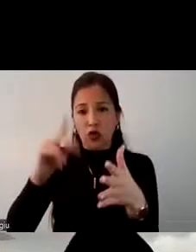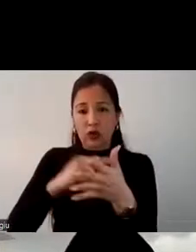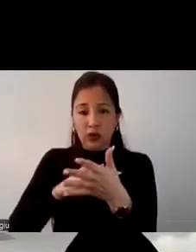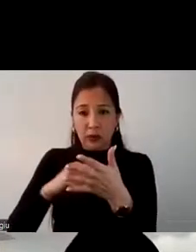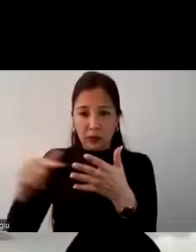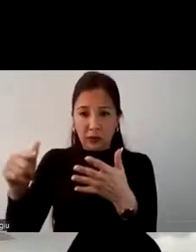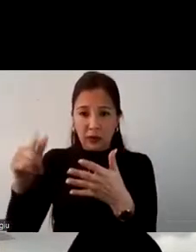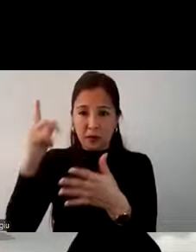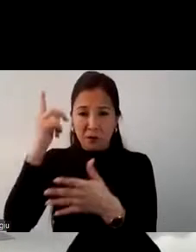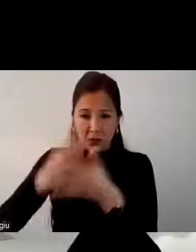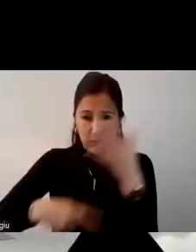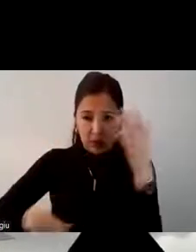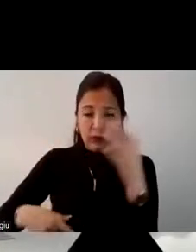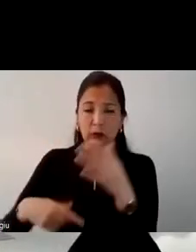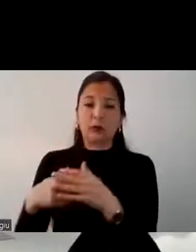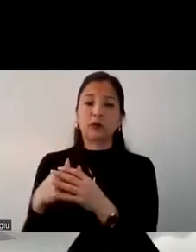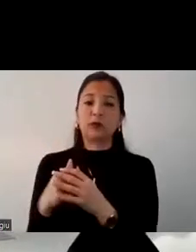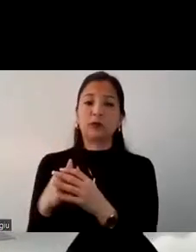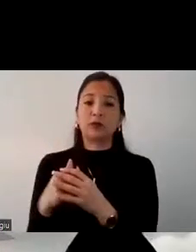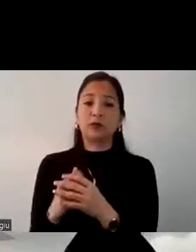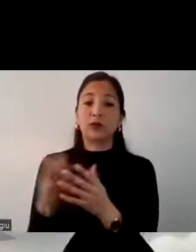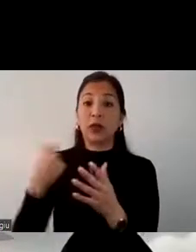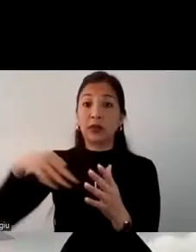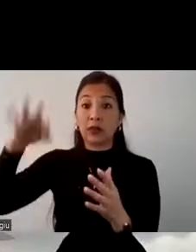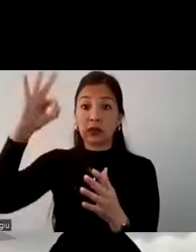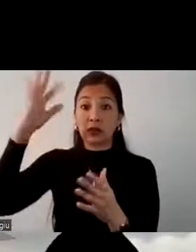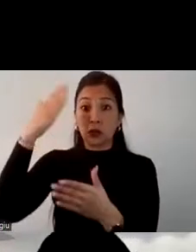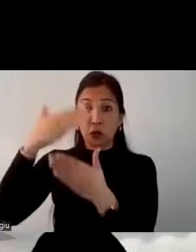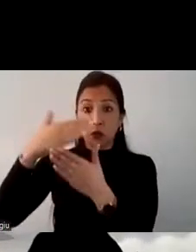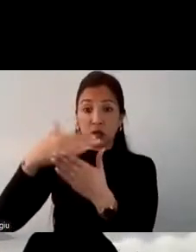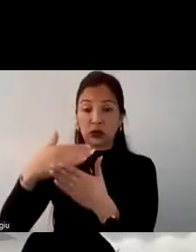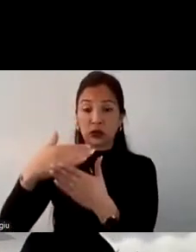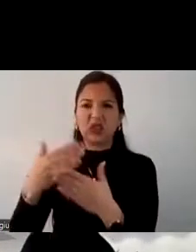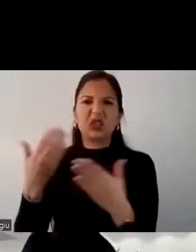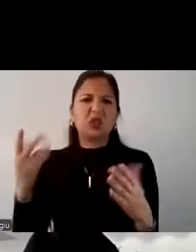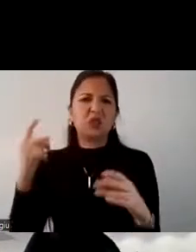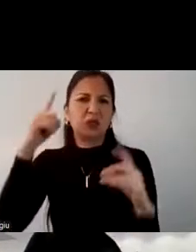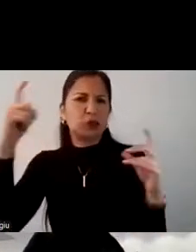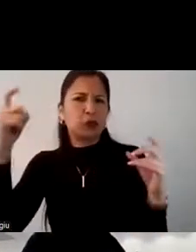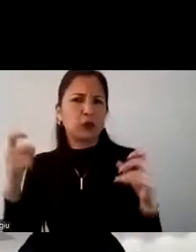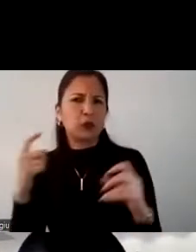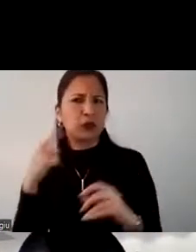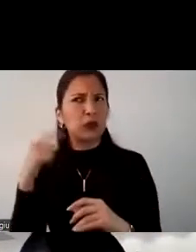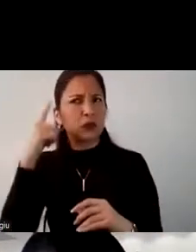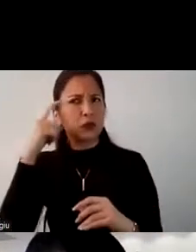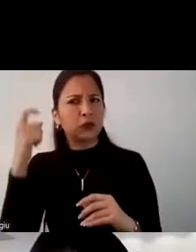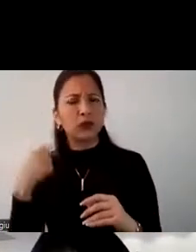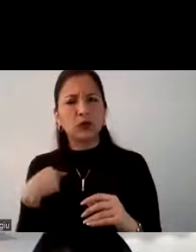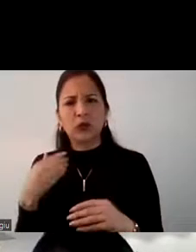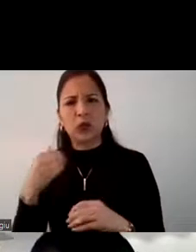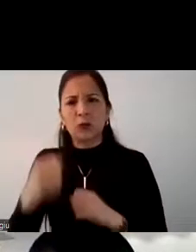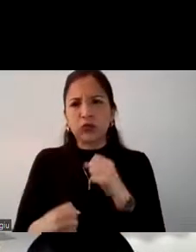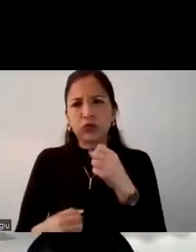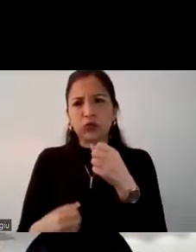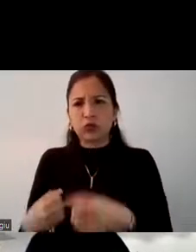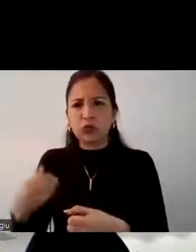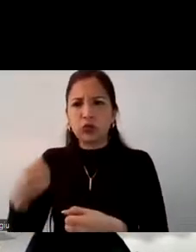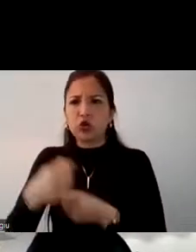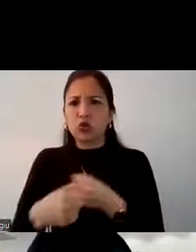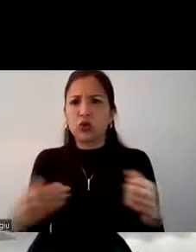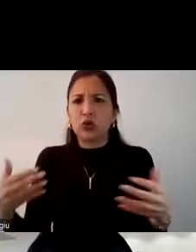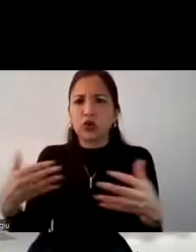Nos encontramos en el tercer lugar. ¿Y qué quiere decir esto? De que si se dan cuenta, nosotros seguimos compitiendo con un turismo